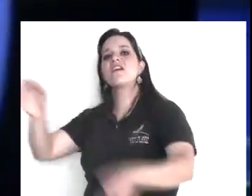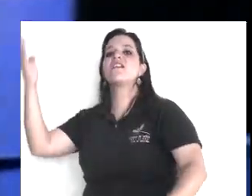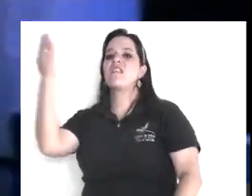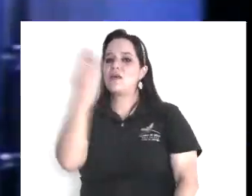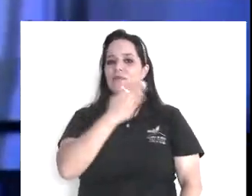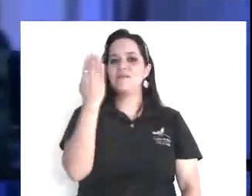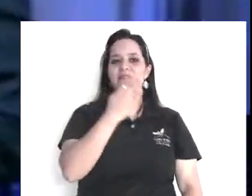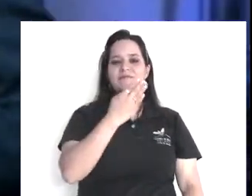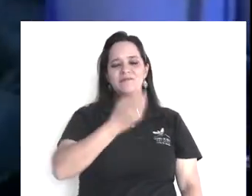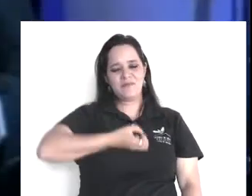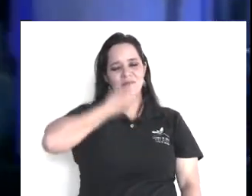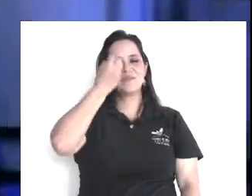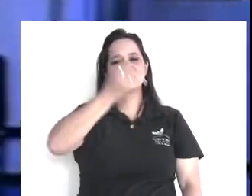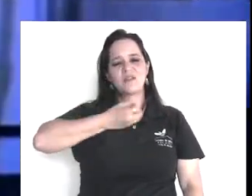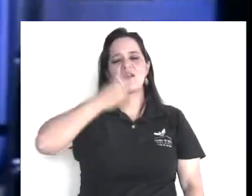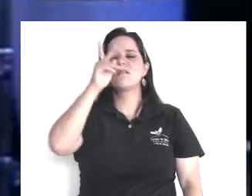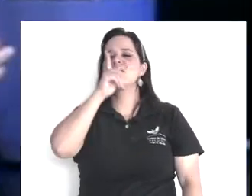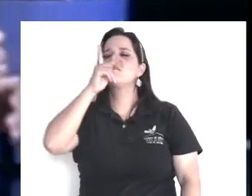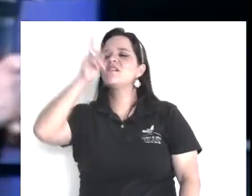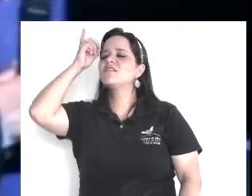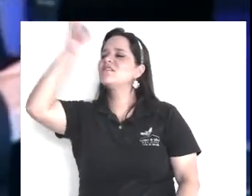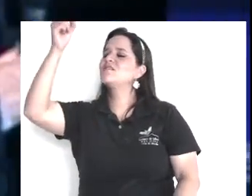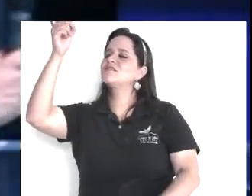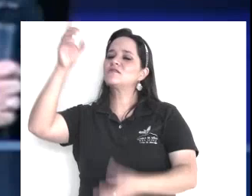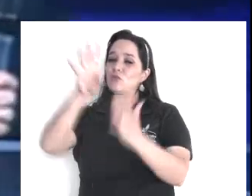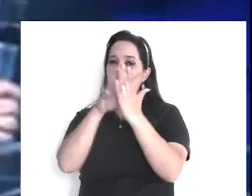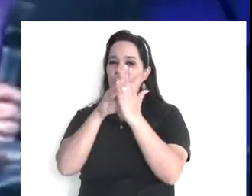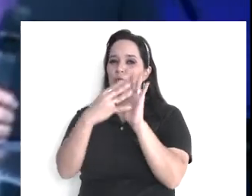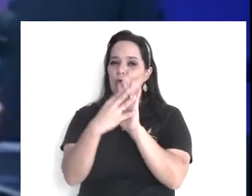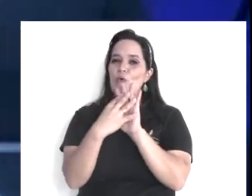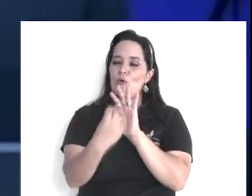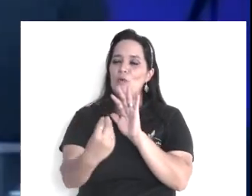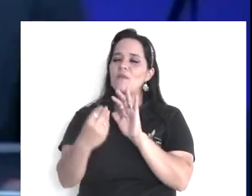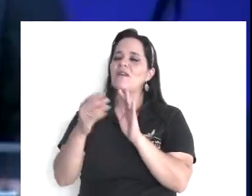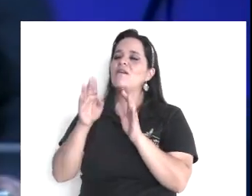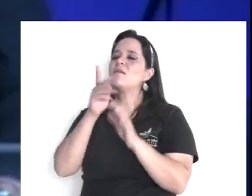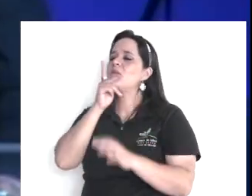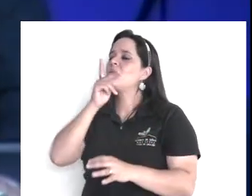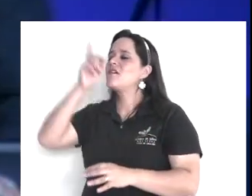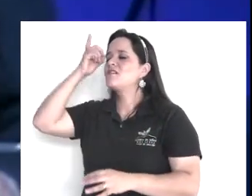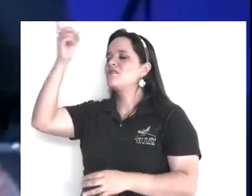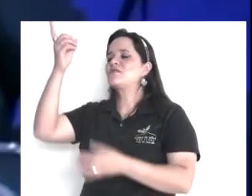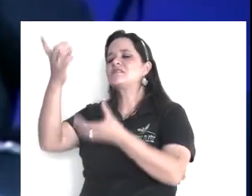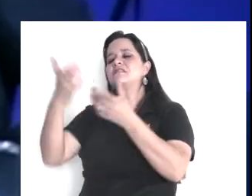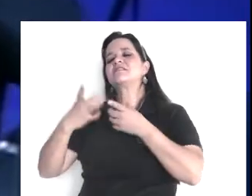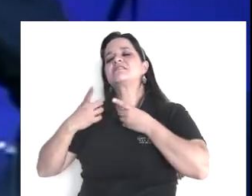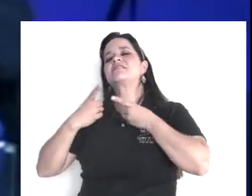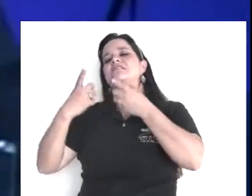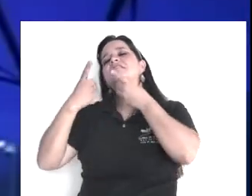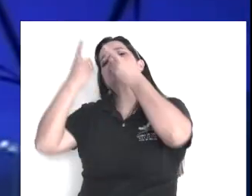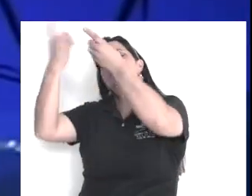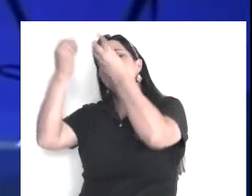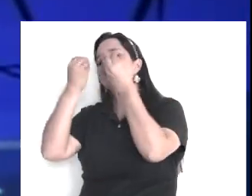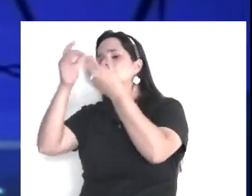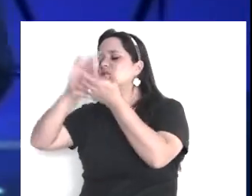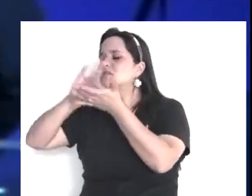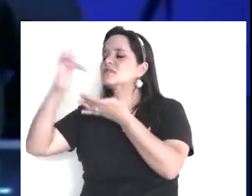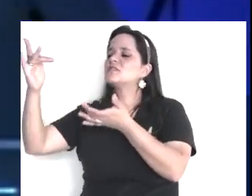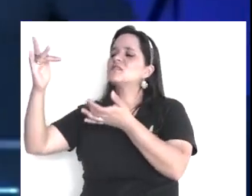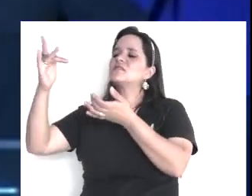hermanos, padre te damos muchas gracias, tu palabra, gracias señor, porque ciertamente, nos,